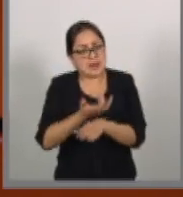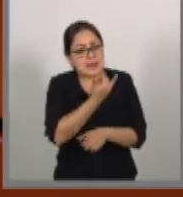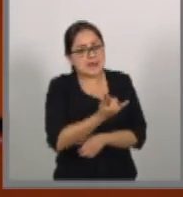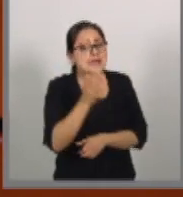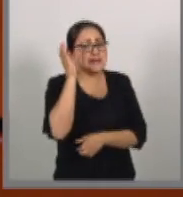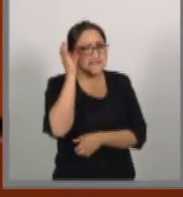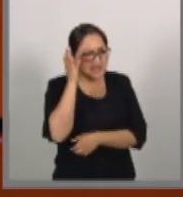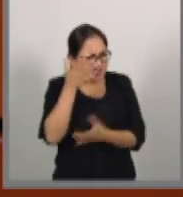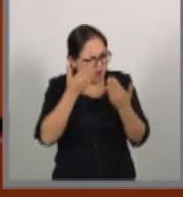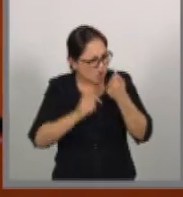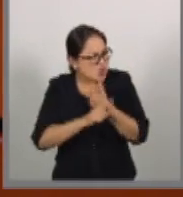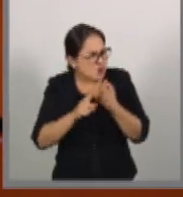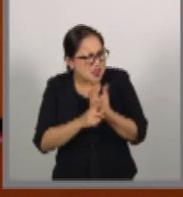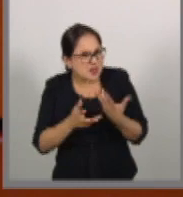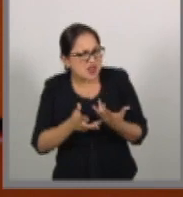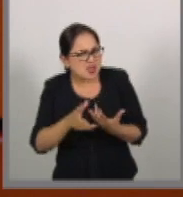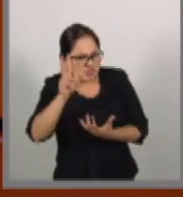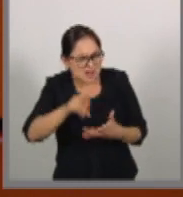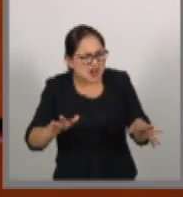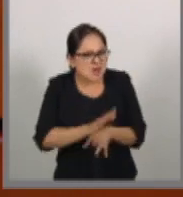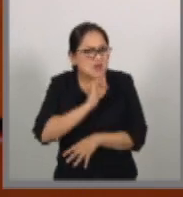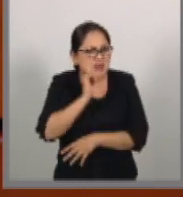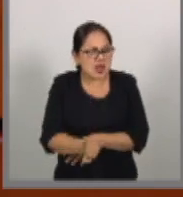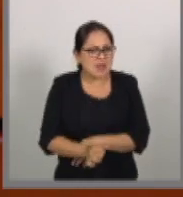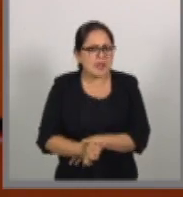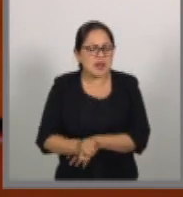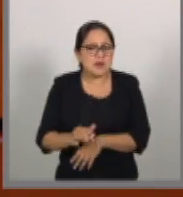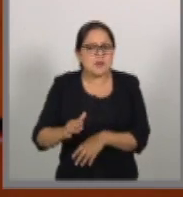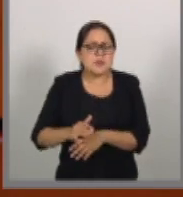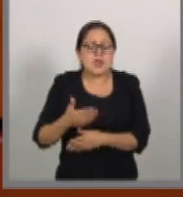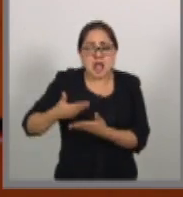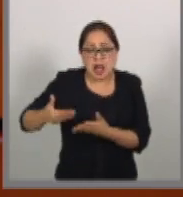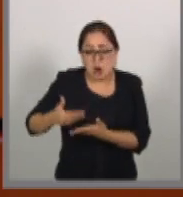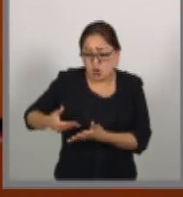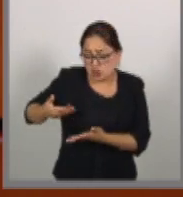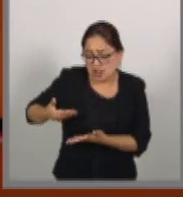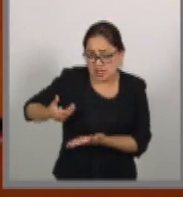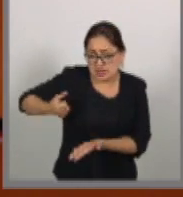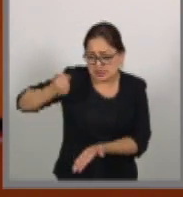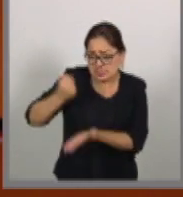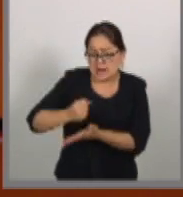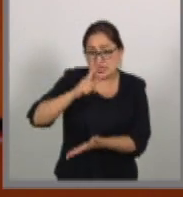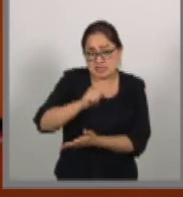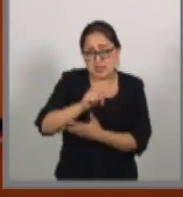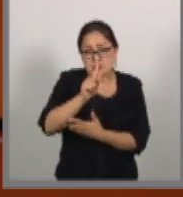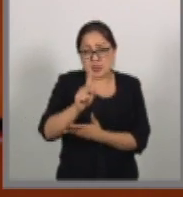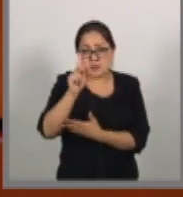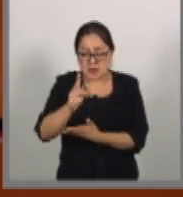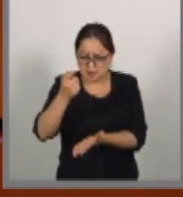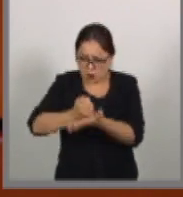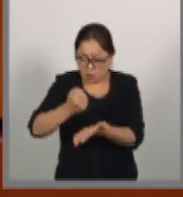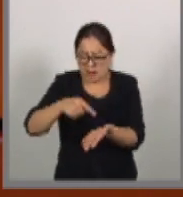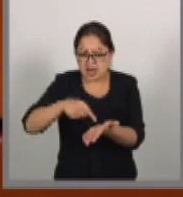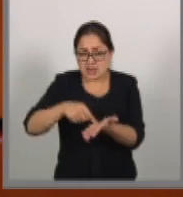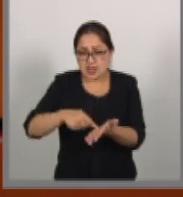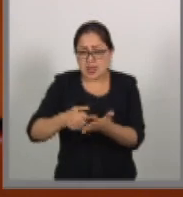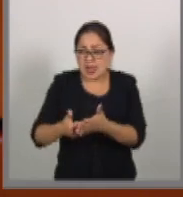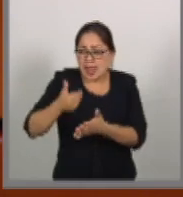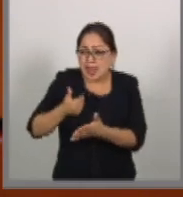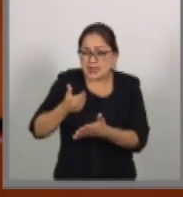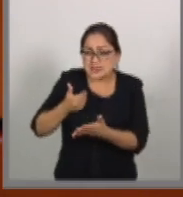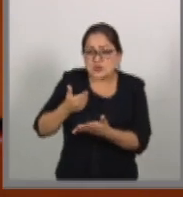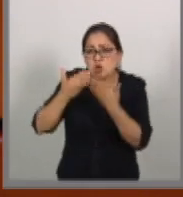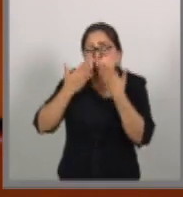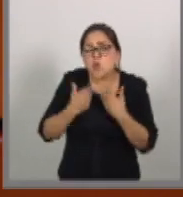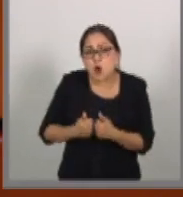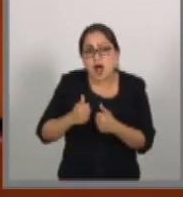¿Cuál es la consecuencia de aprobar en estos momentos TPP cuando no hemos cerrado